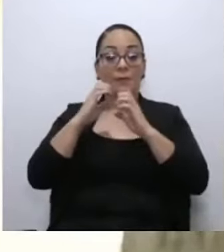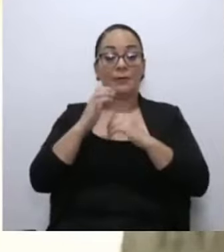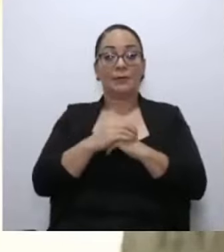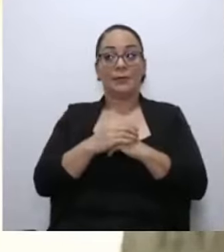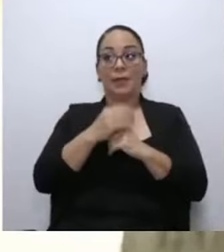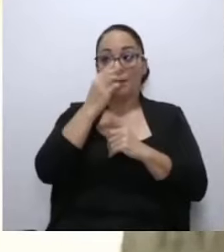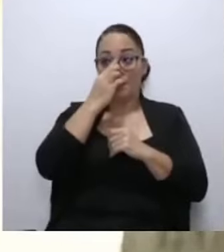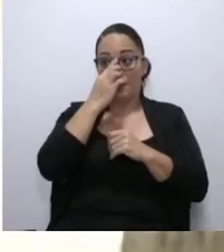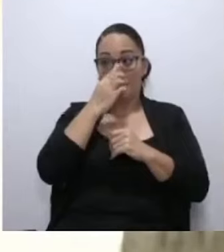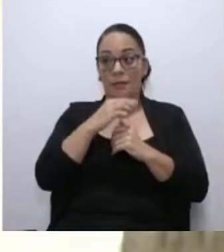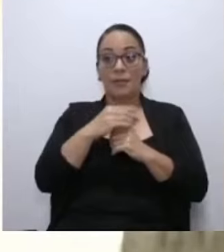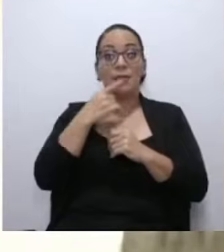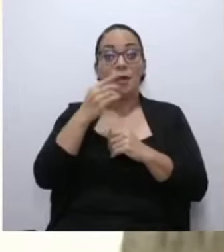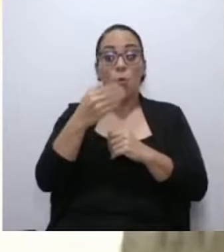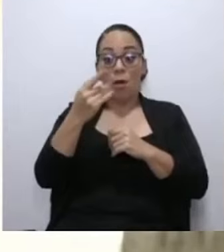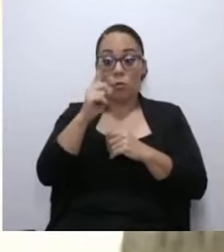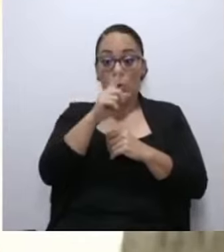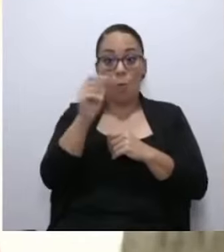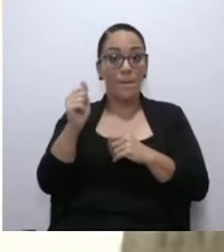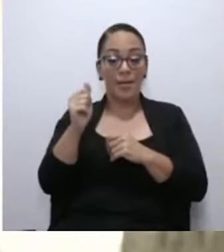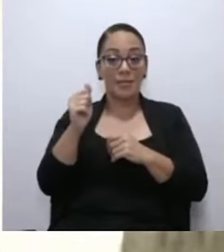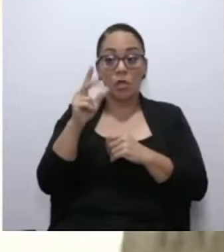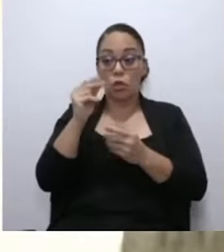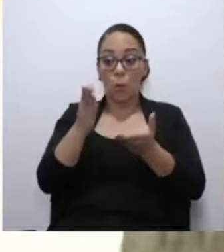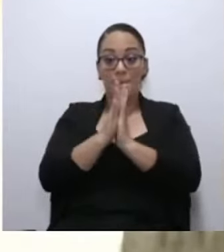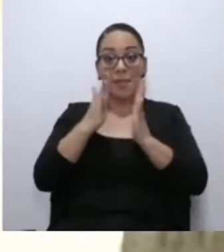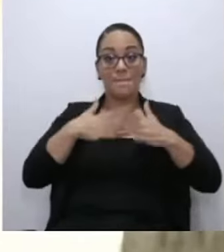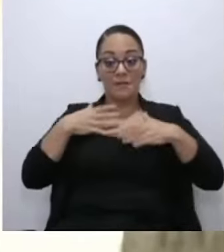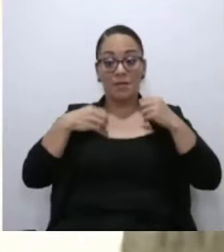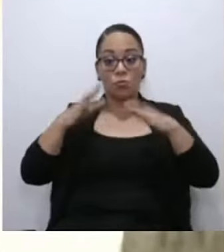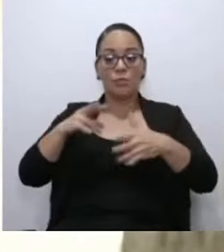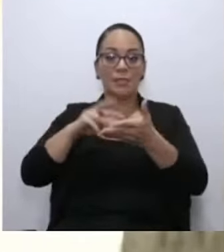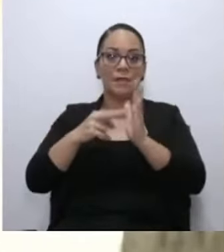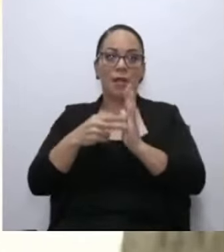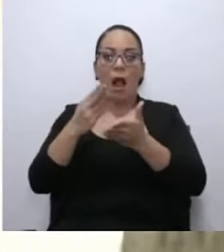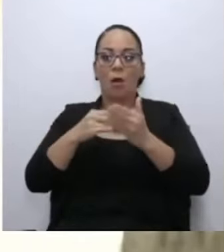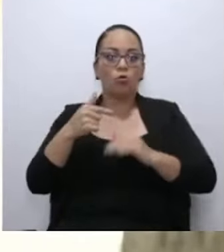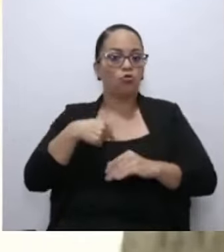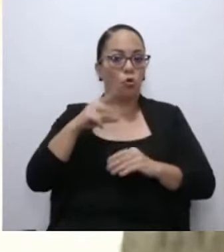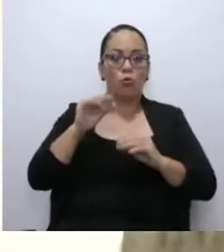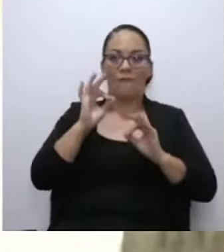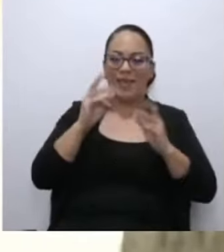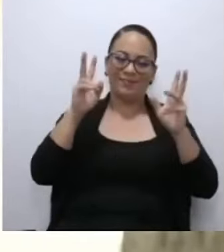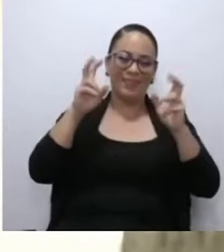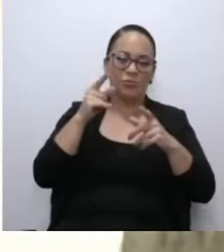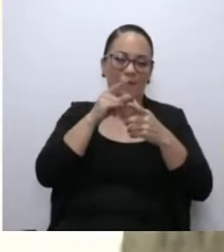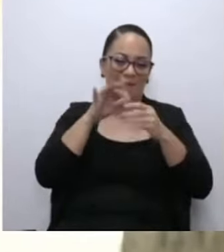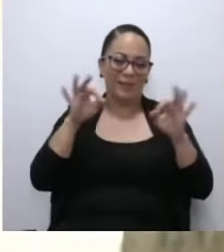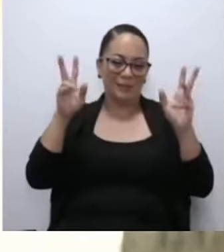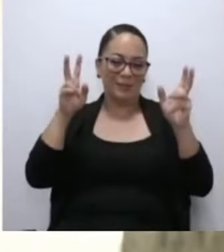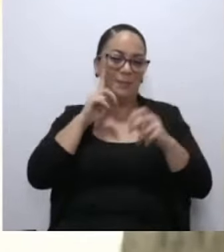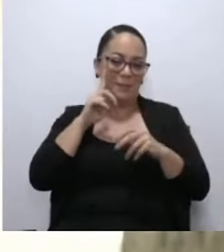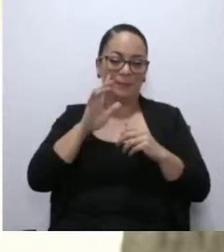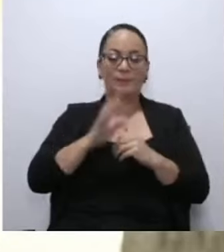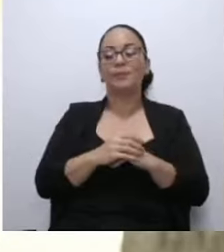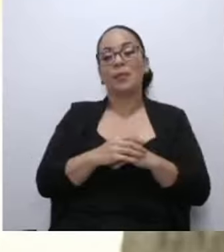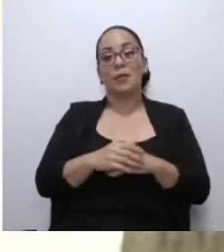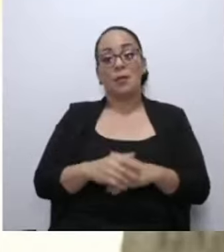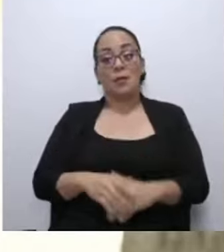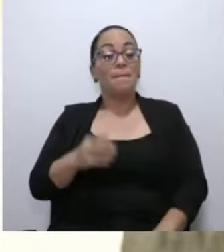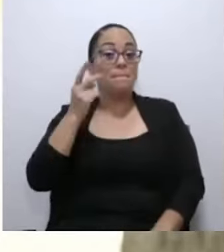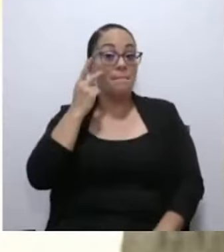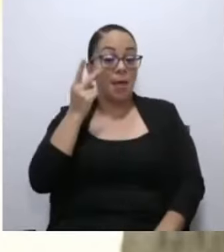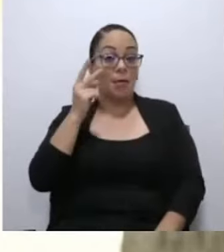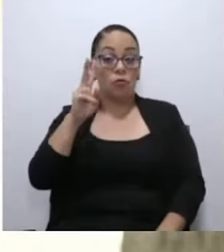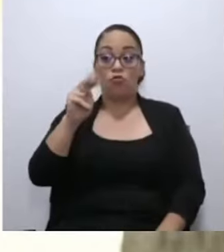tengo que preocuparme porque algo no estoy haciendo bien. Vea, desde el mes de noviembre y diciembre